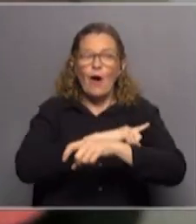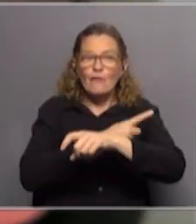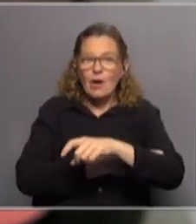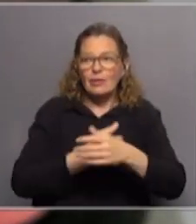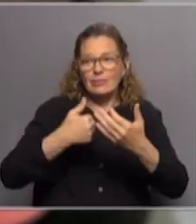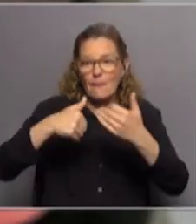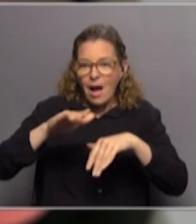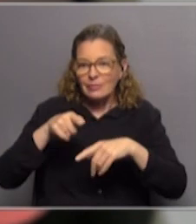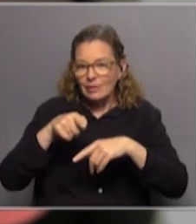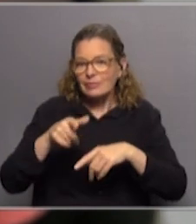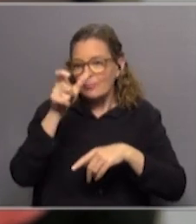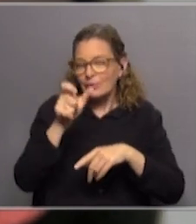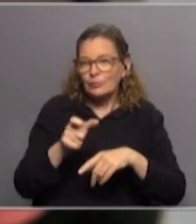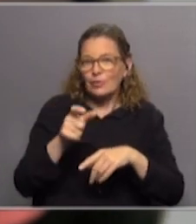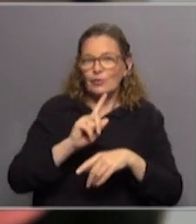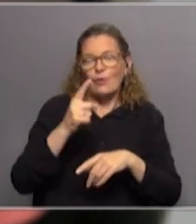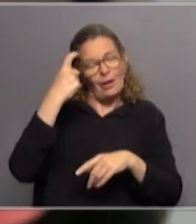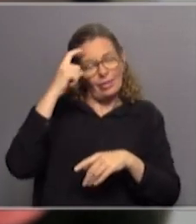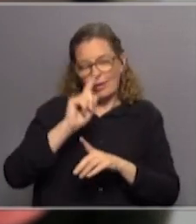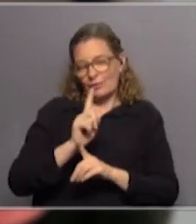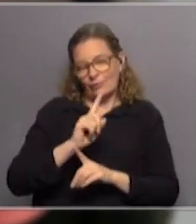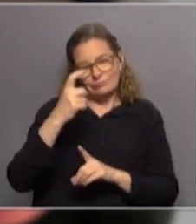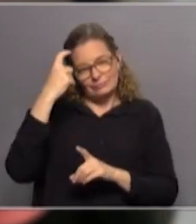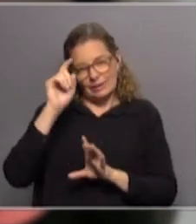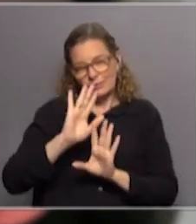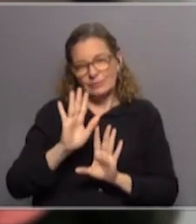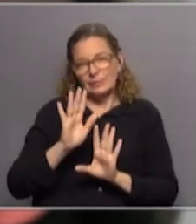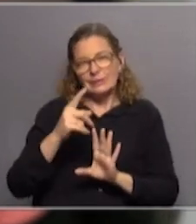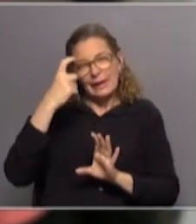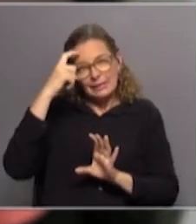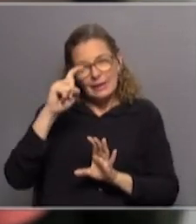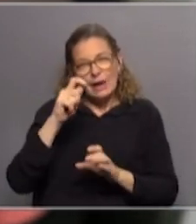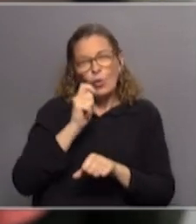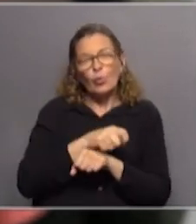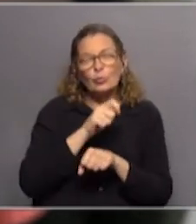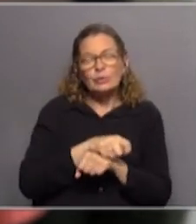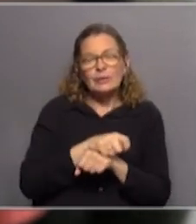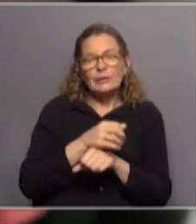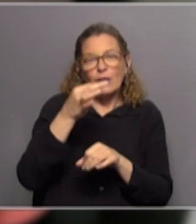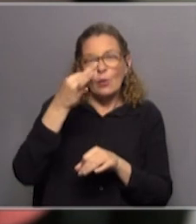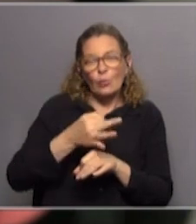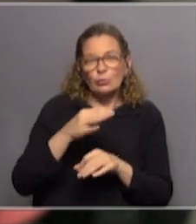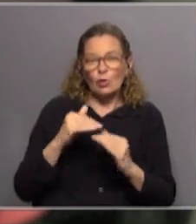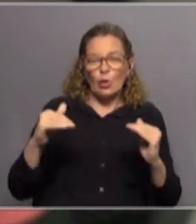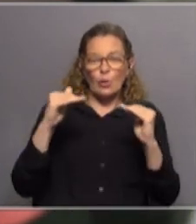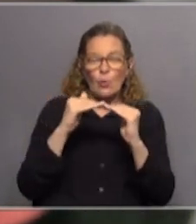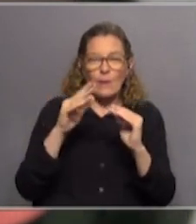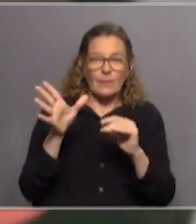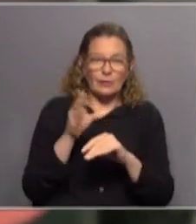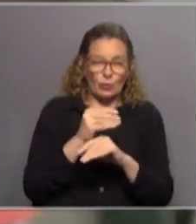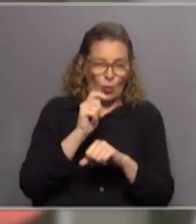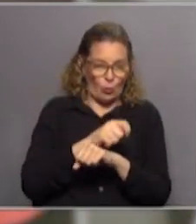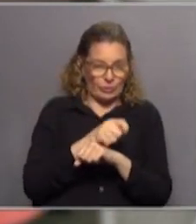o vamos a tener... Porque no es esa la idea. La idea es que la justicia sea justamente igual para todos y las